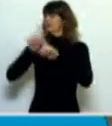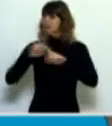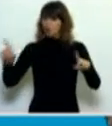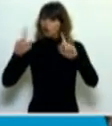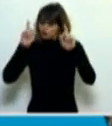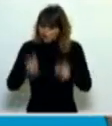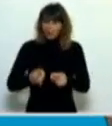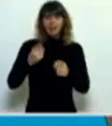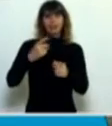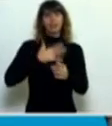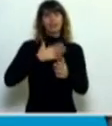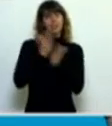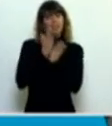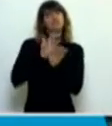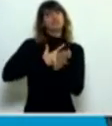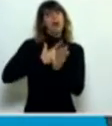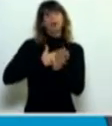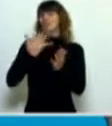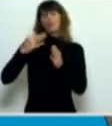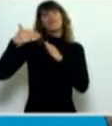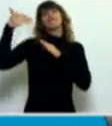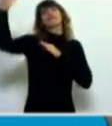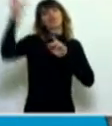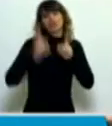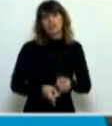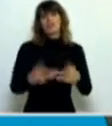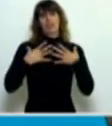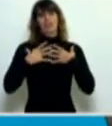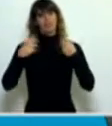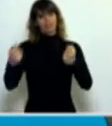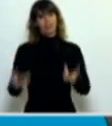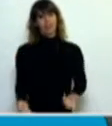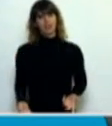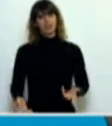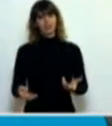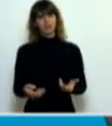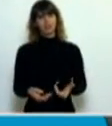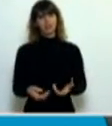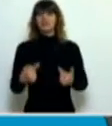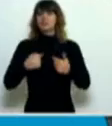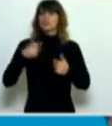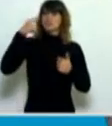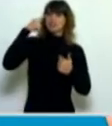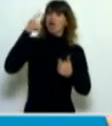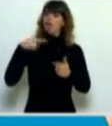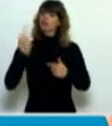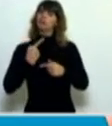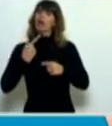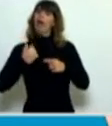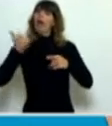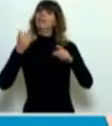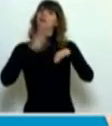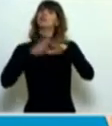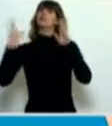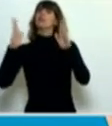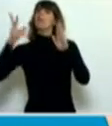humanos para adelante. Y no creo que nosotros poniéndole el plazo en el artículo